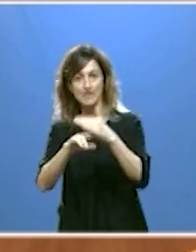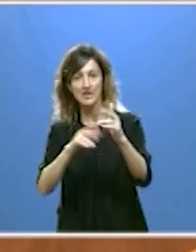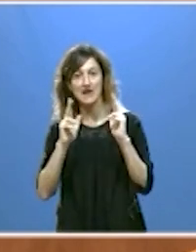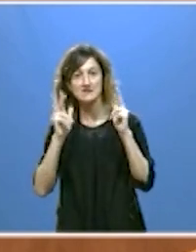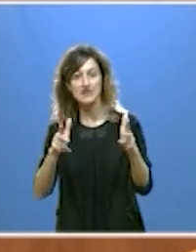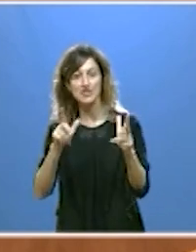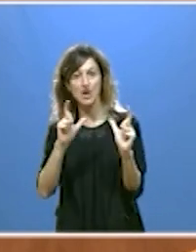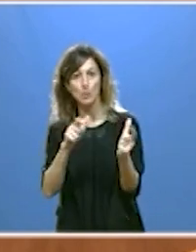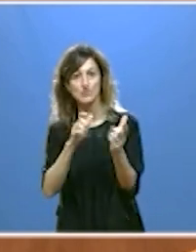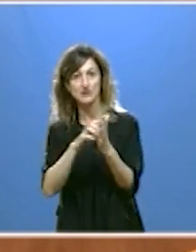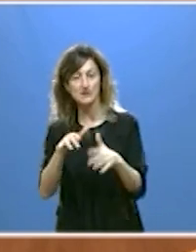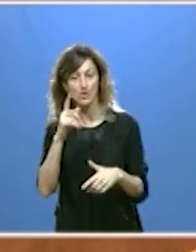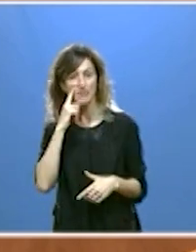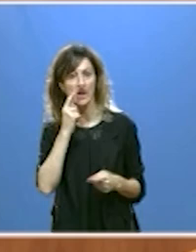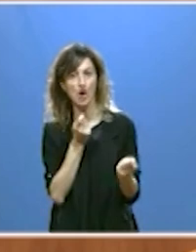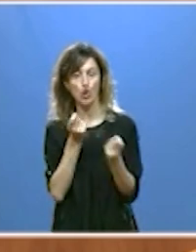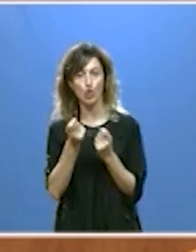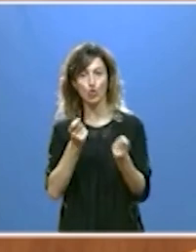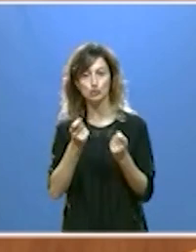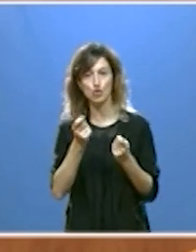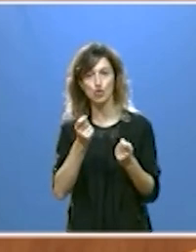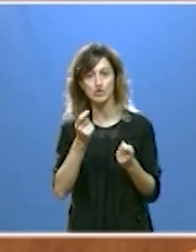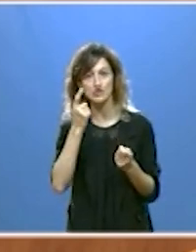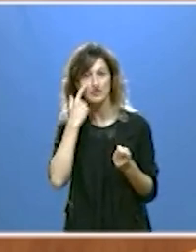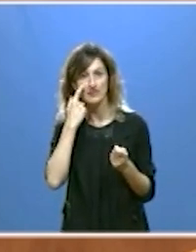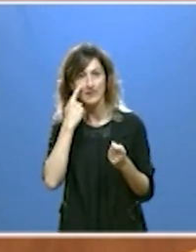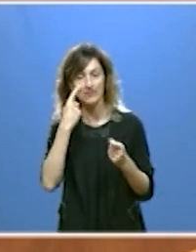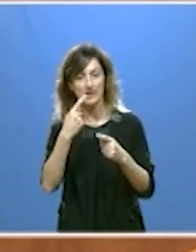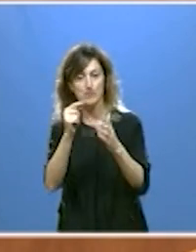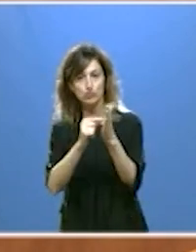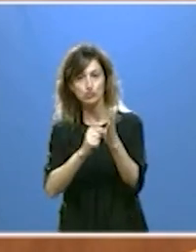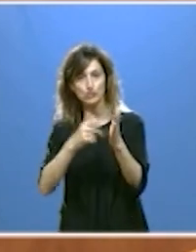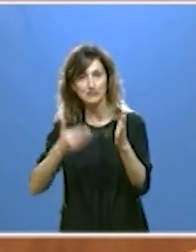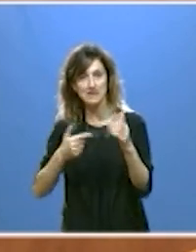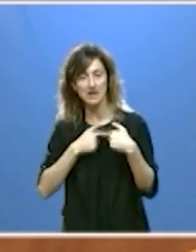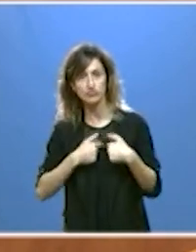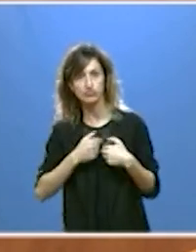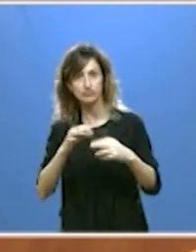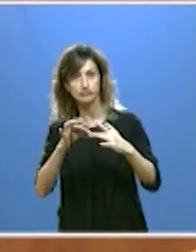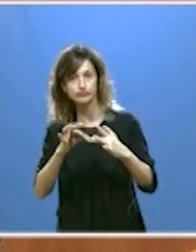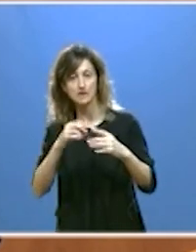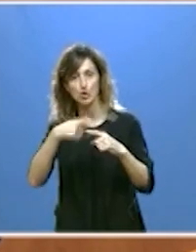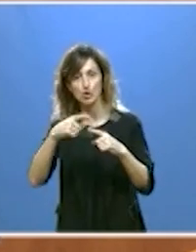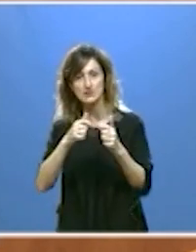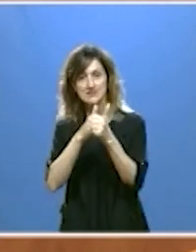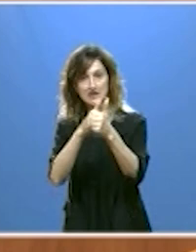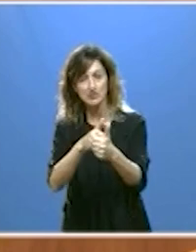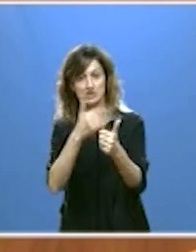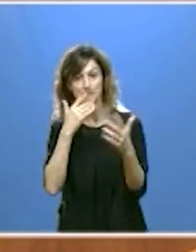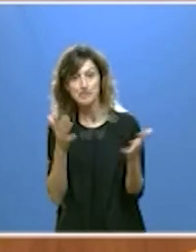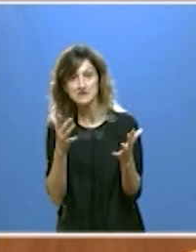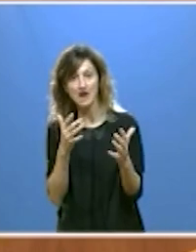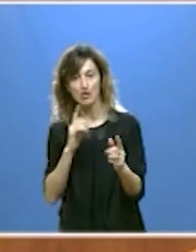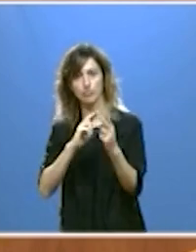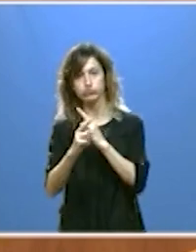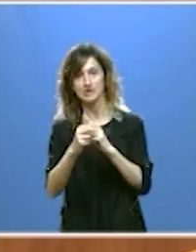junta que permite el control de las constantes vitales de los usuarios para hacer seguimientos y actuar ante cualquier